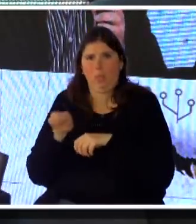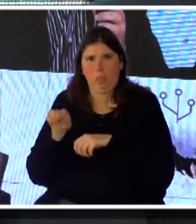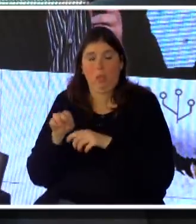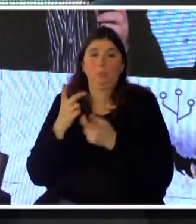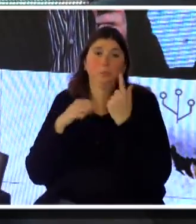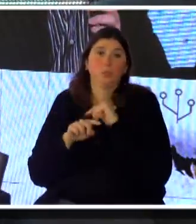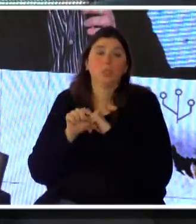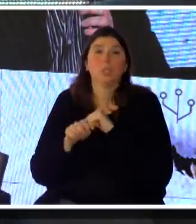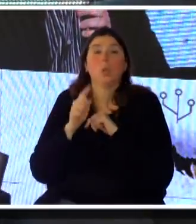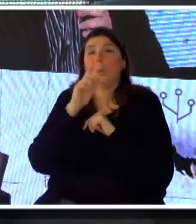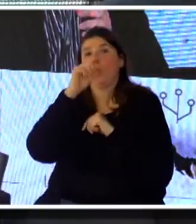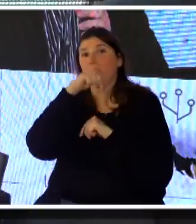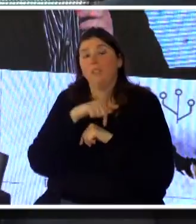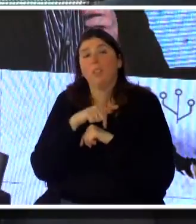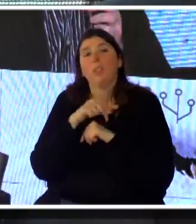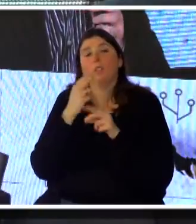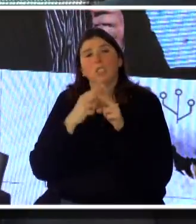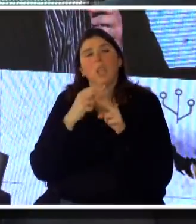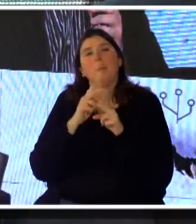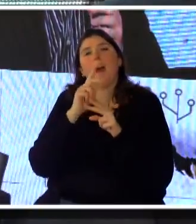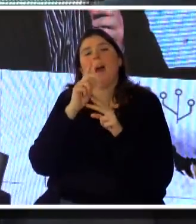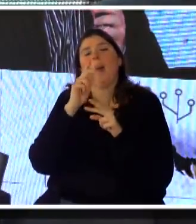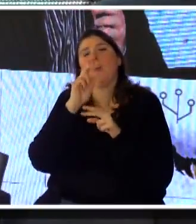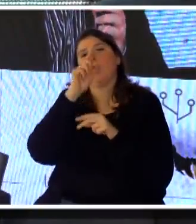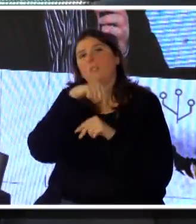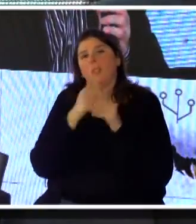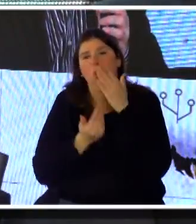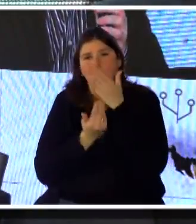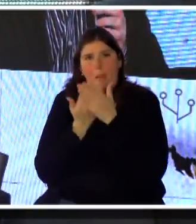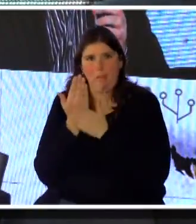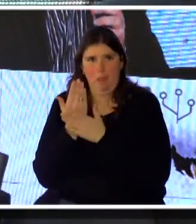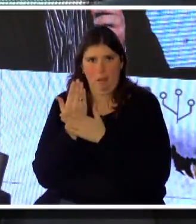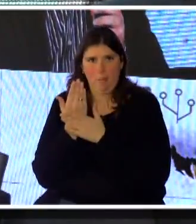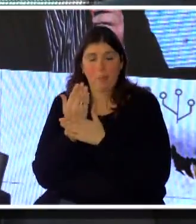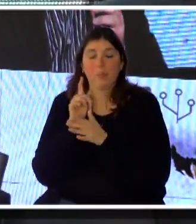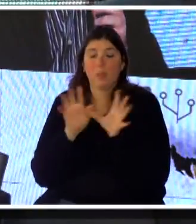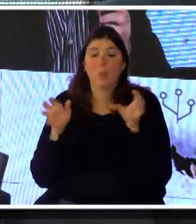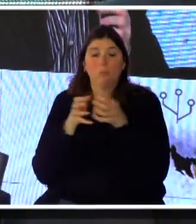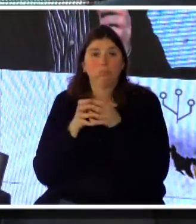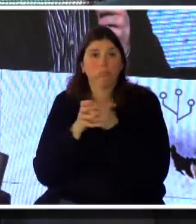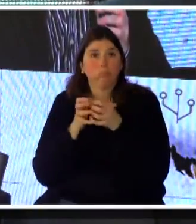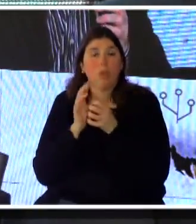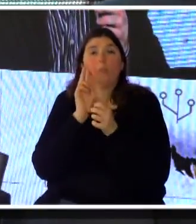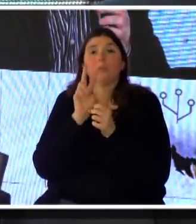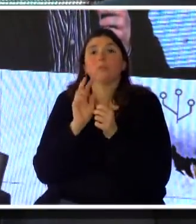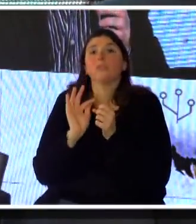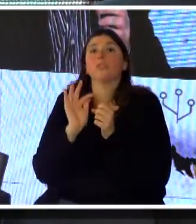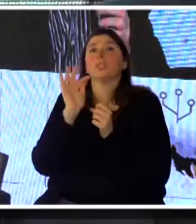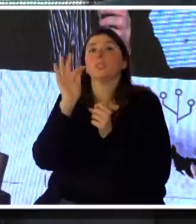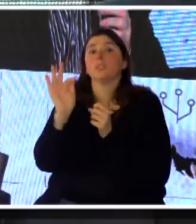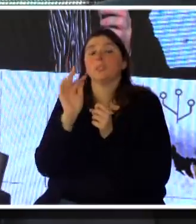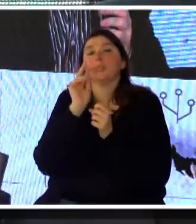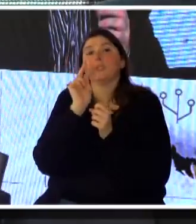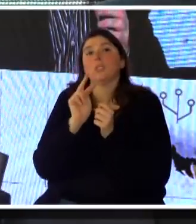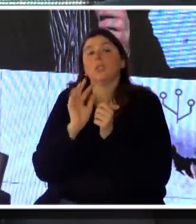que llamamos Montevideo del Mañana, que es por el cual estamos construyendo colectivamente una visión de futuro para las próximas décadas